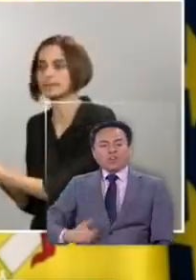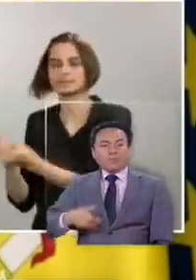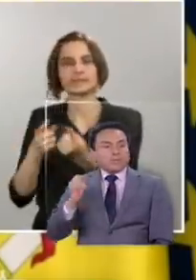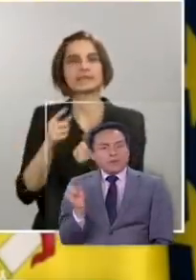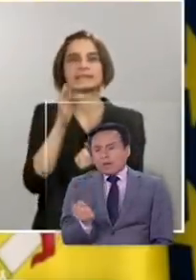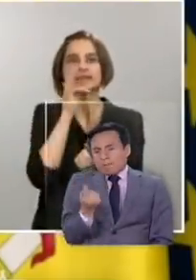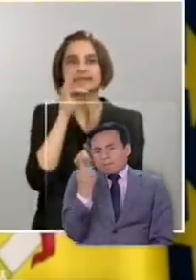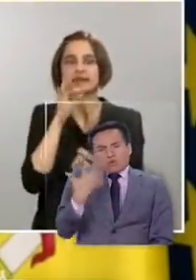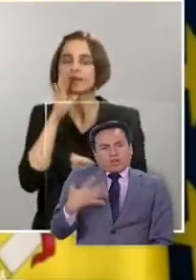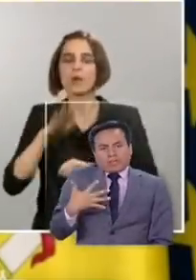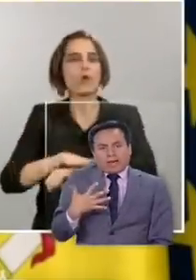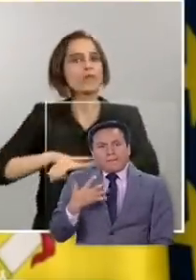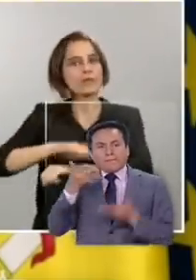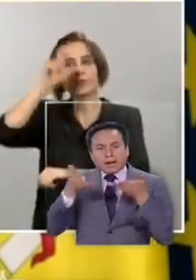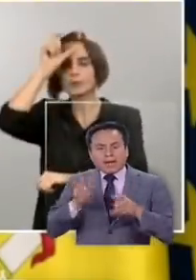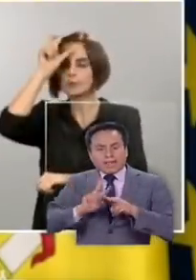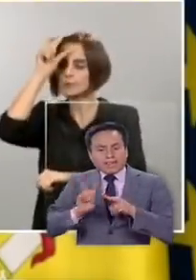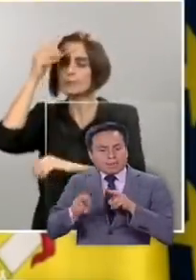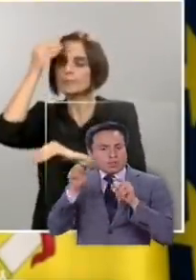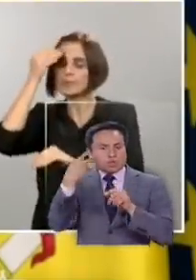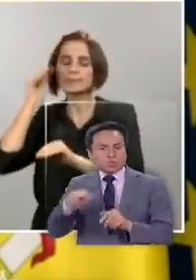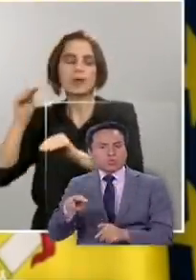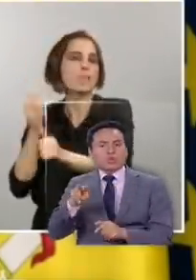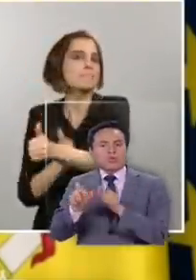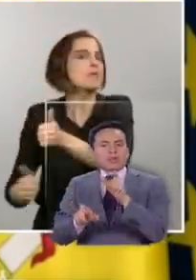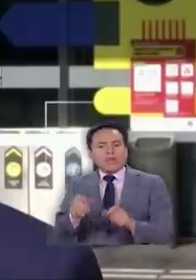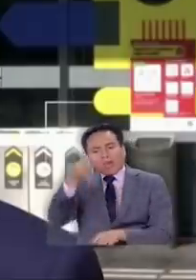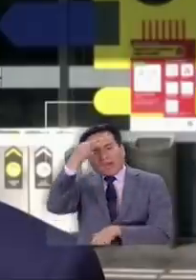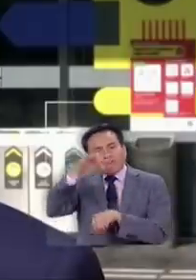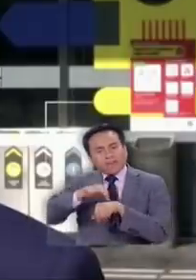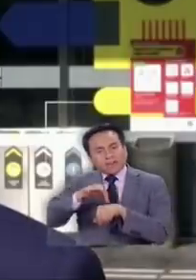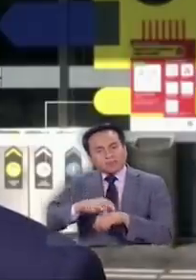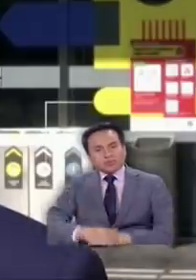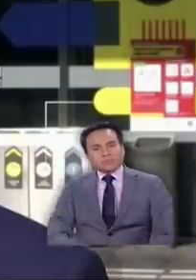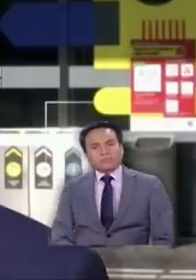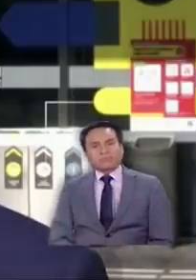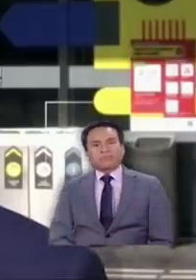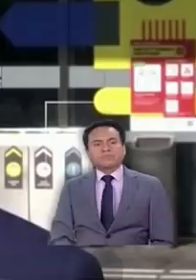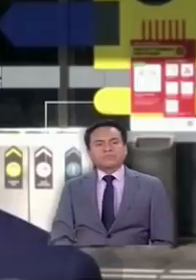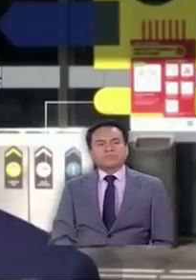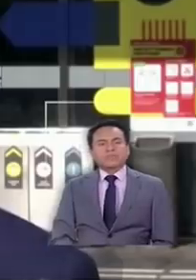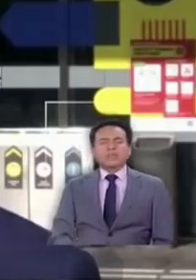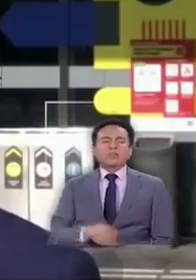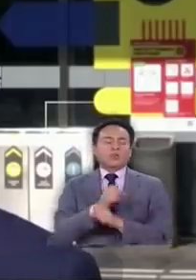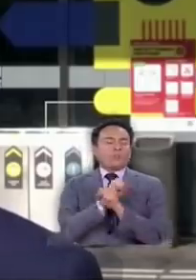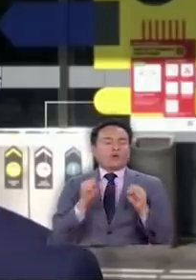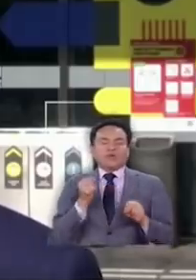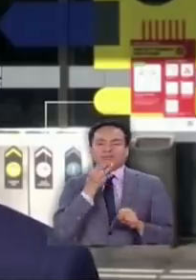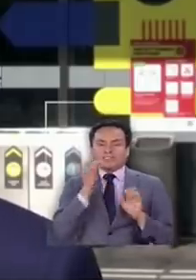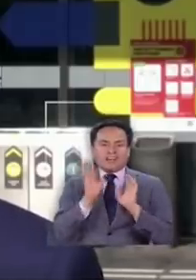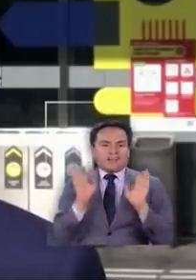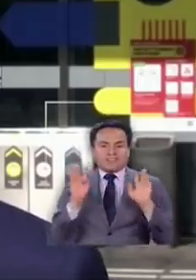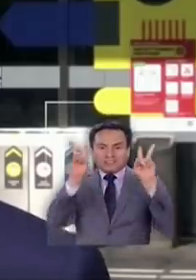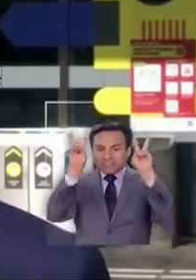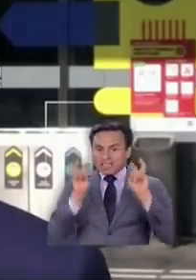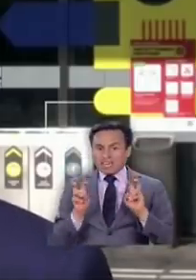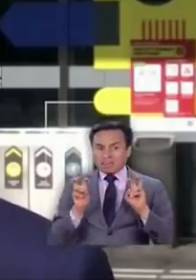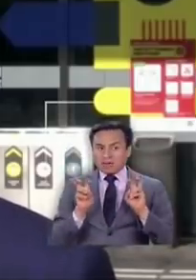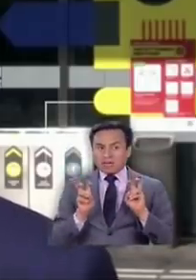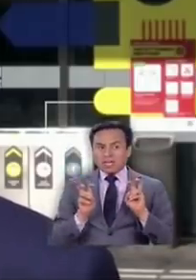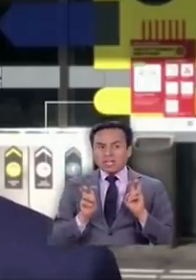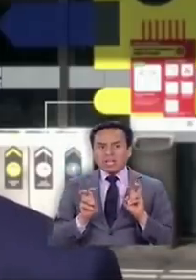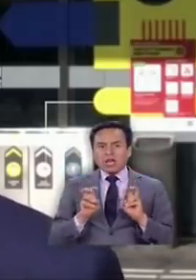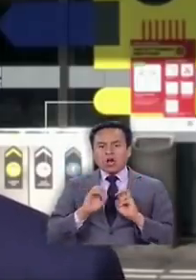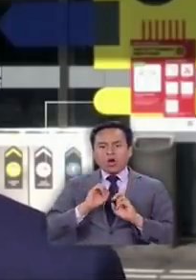prioridad para el tratamiento de sus enfermos. No puedo decir nada con respecto a las